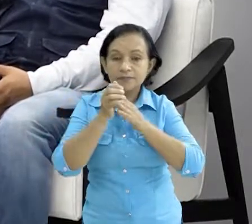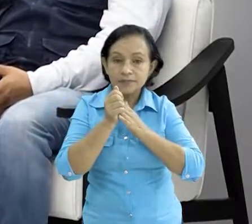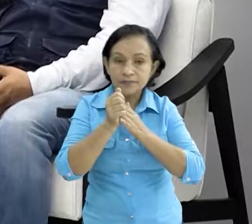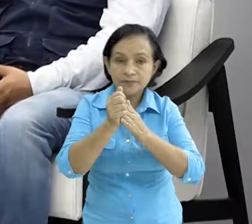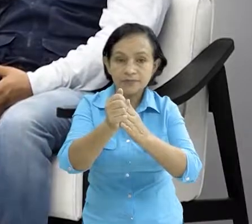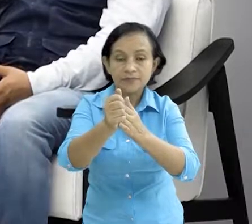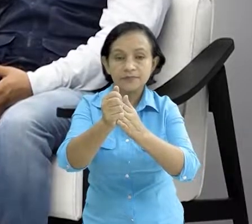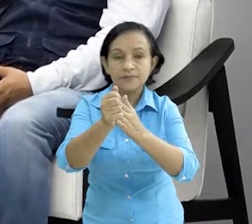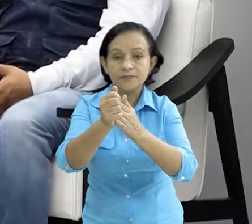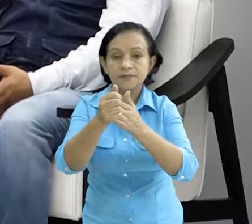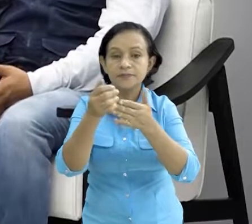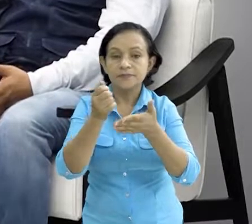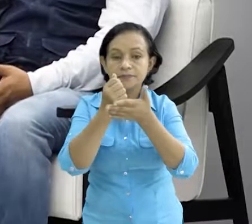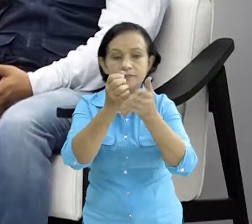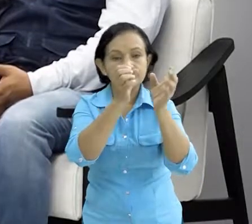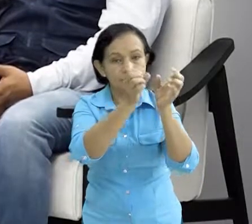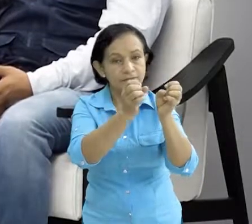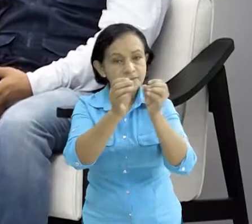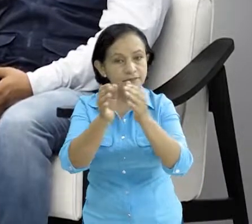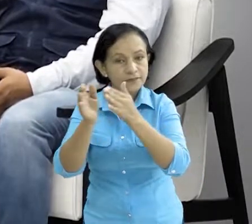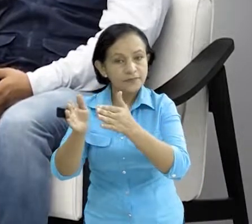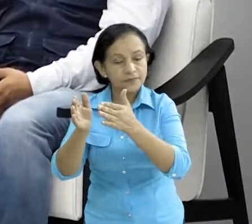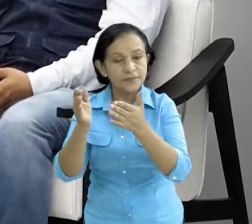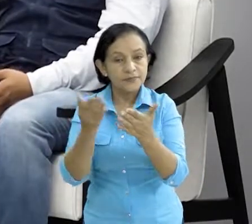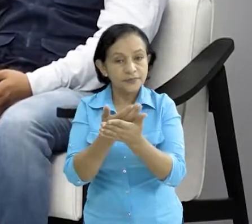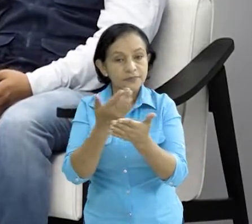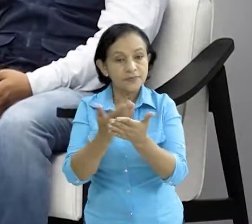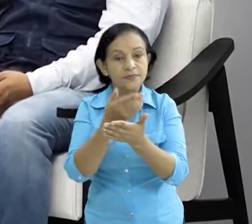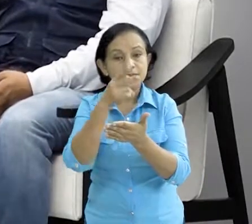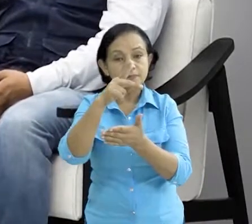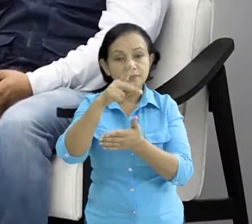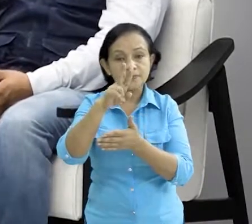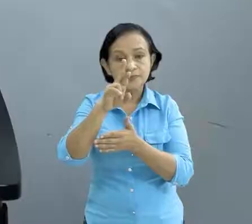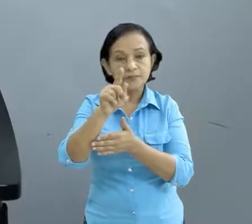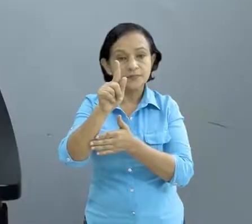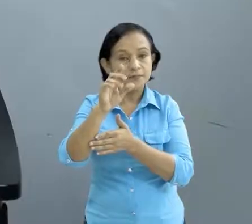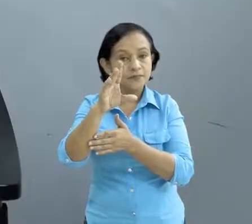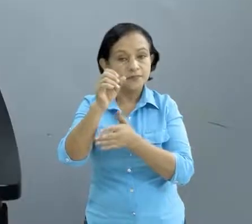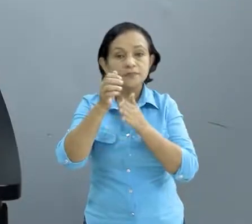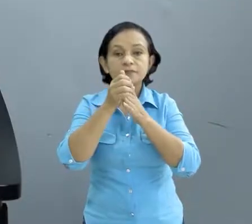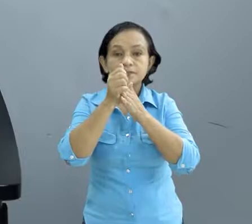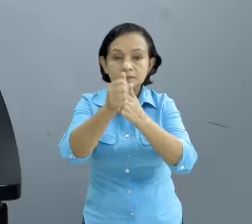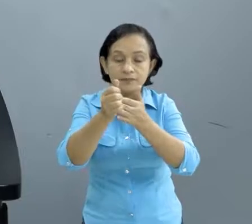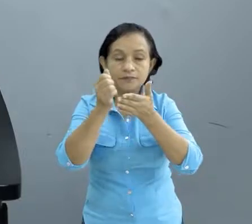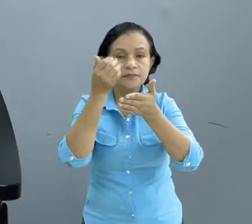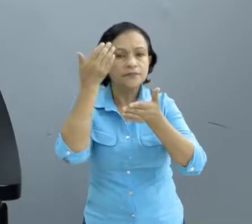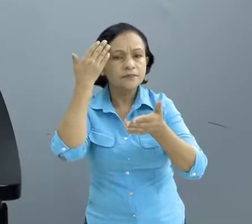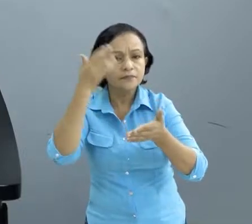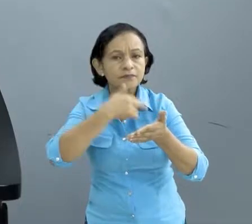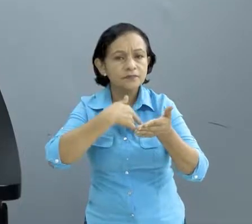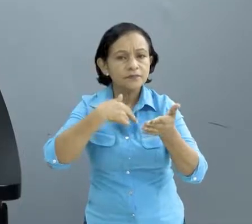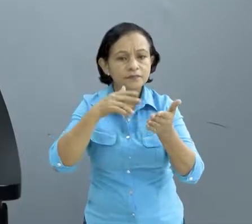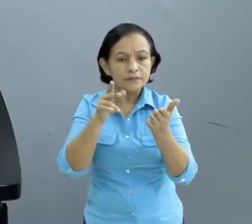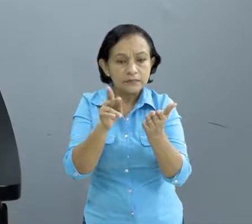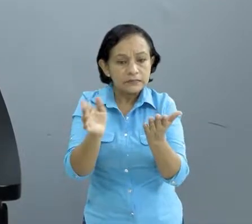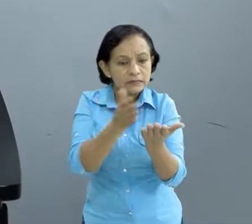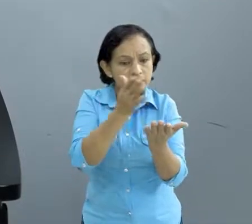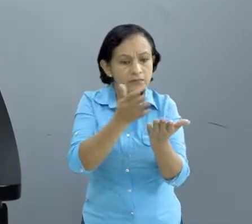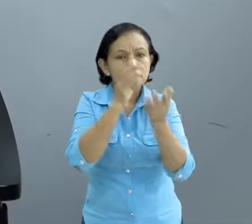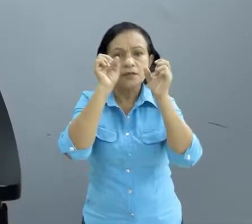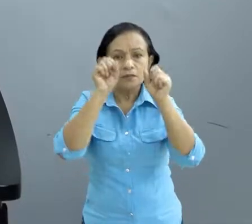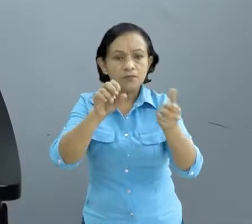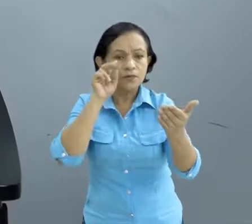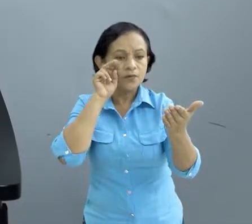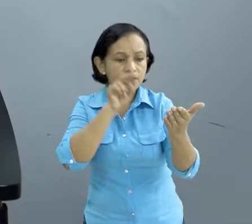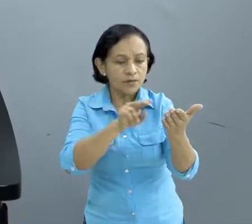les permitan organizar esos protocolos, guías que les permitan saber qué páginas son las que yo puedo